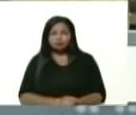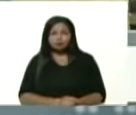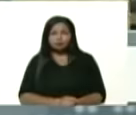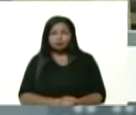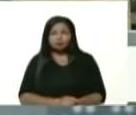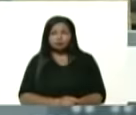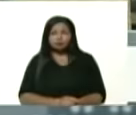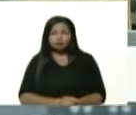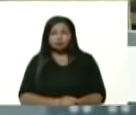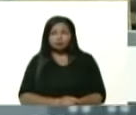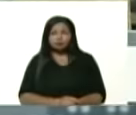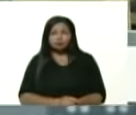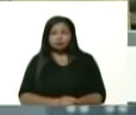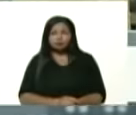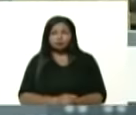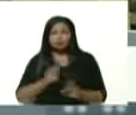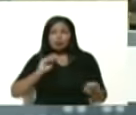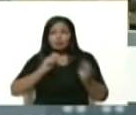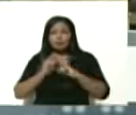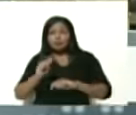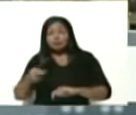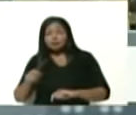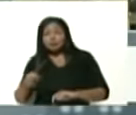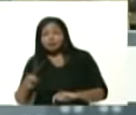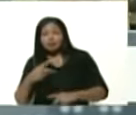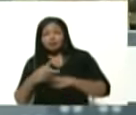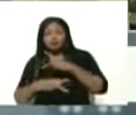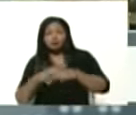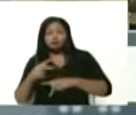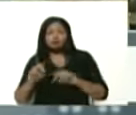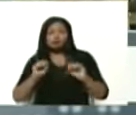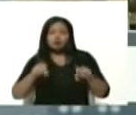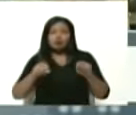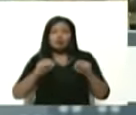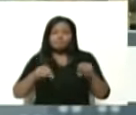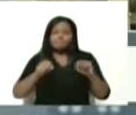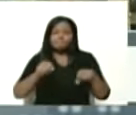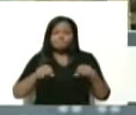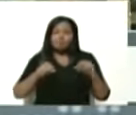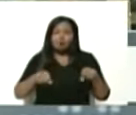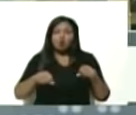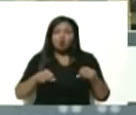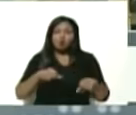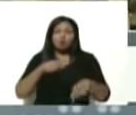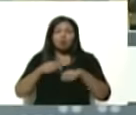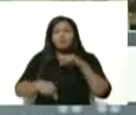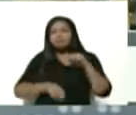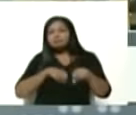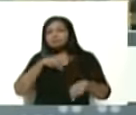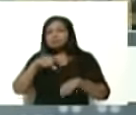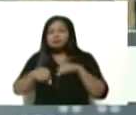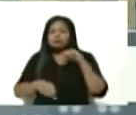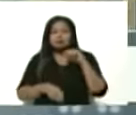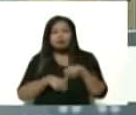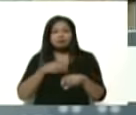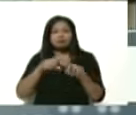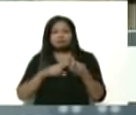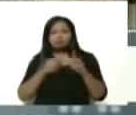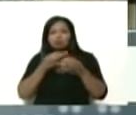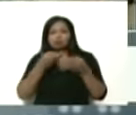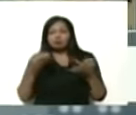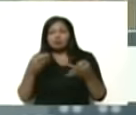Pasamos de los valles del Tuy, de la producción de motos, de bicicletas eléctricas de primer nivel,